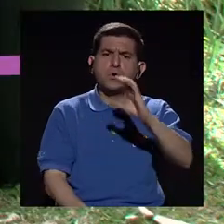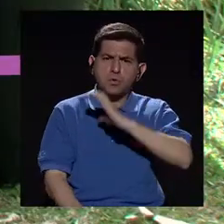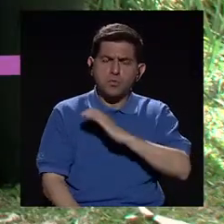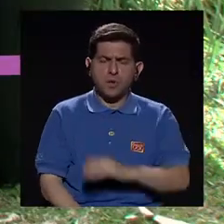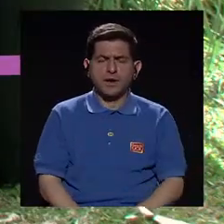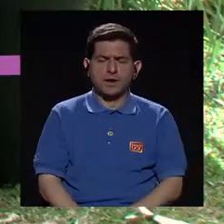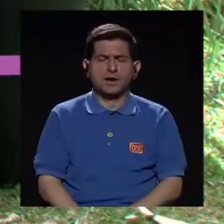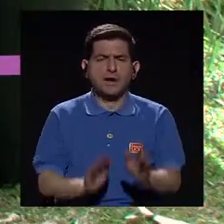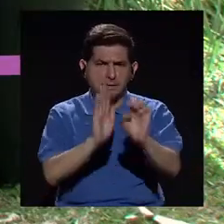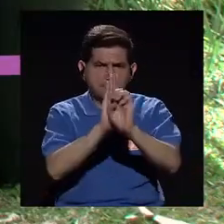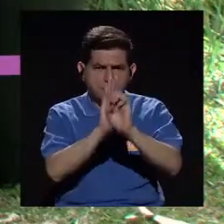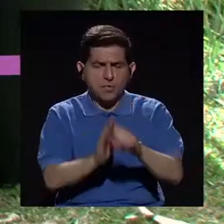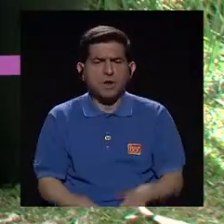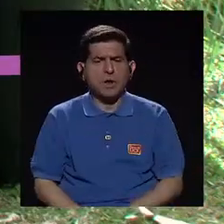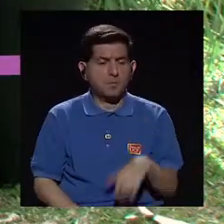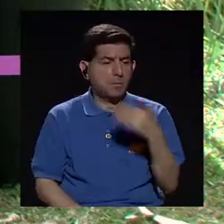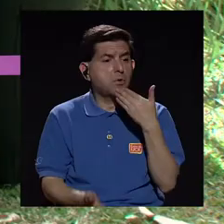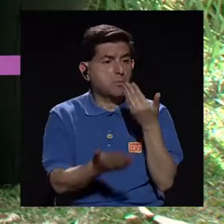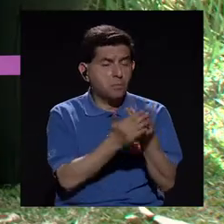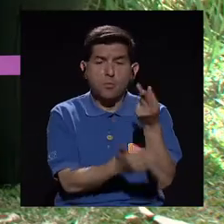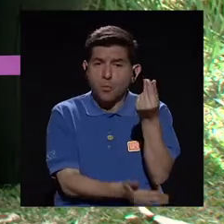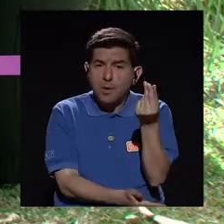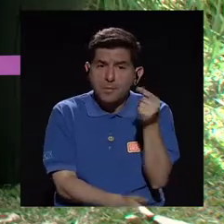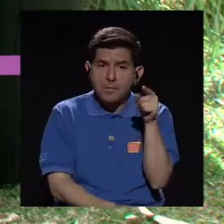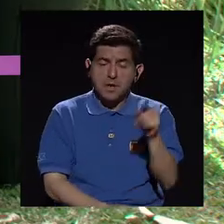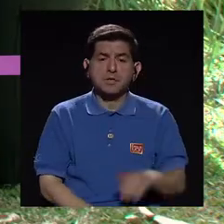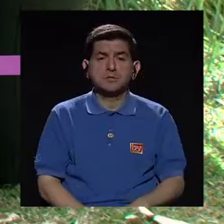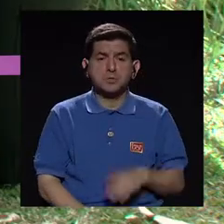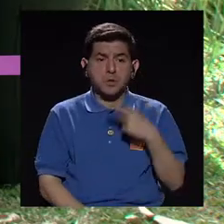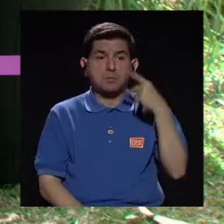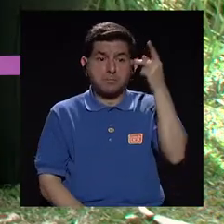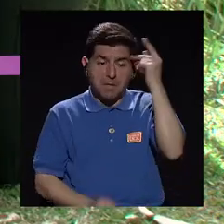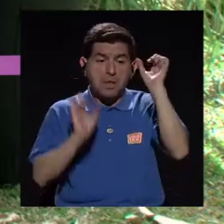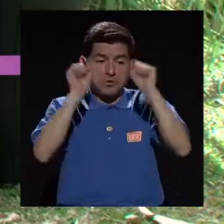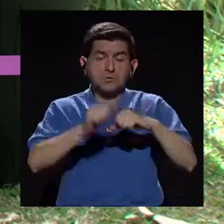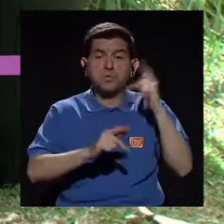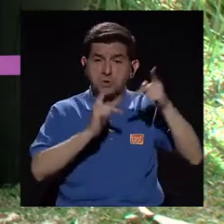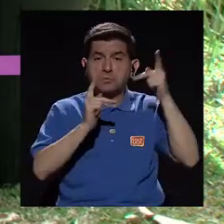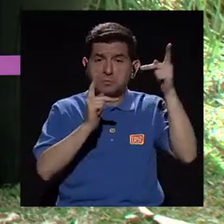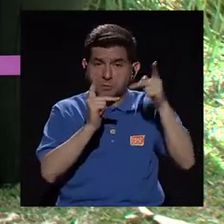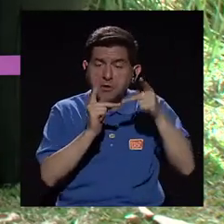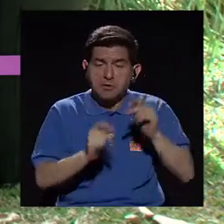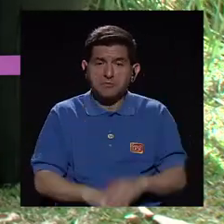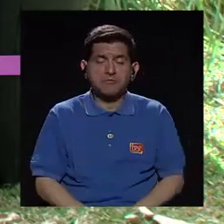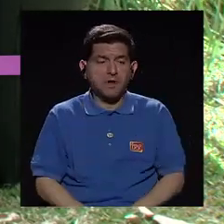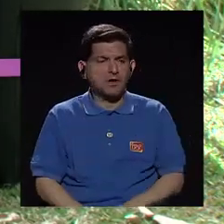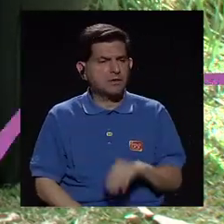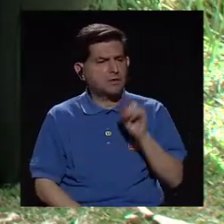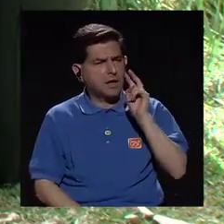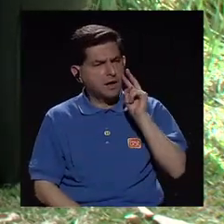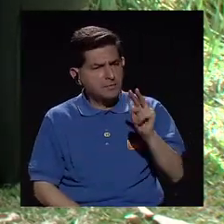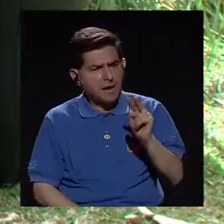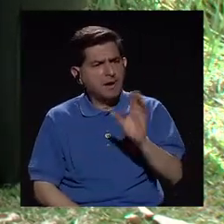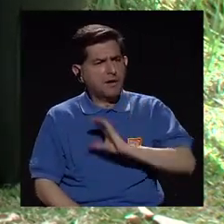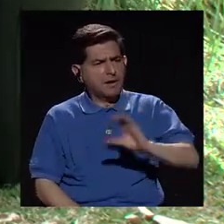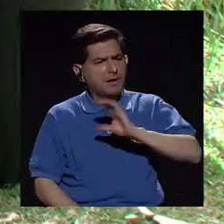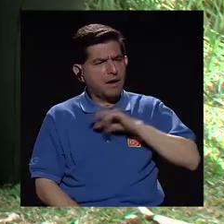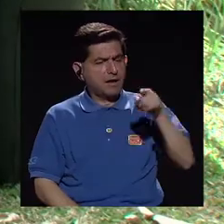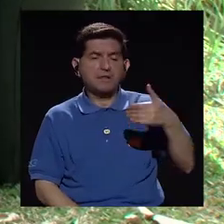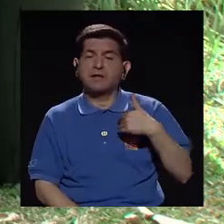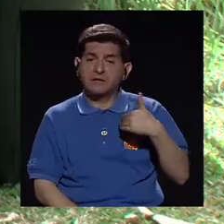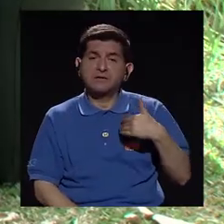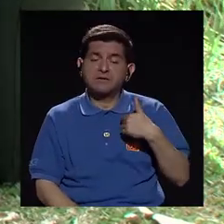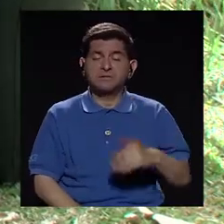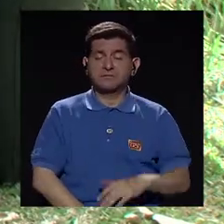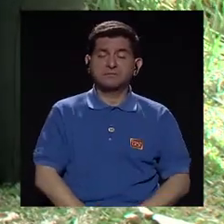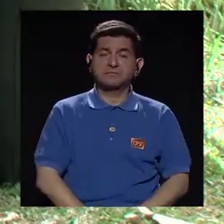de la editorial Costa Rica, por ejemplo, a muy buen precio y que muchos papás y mamás podrían perfectamente observar y ver la calidad de lo